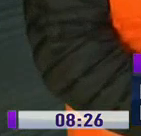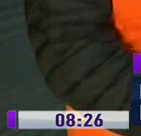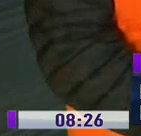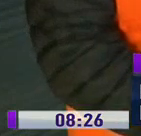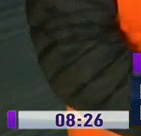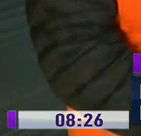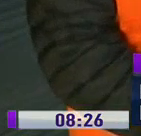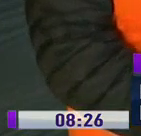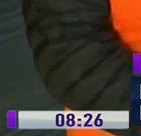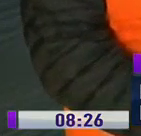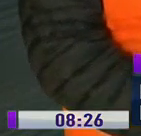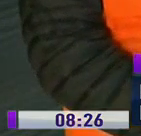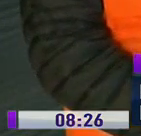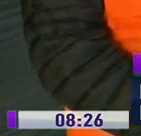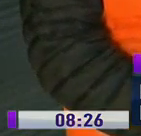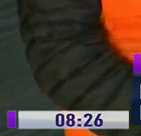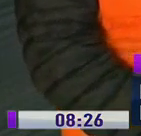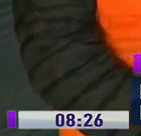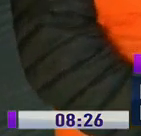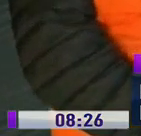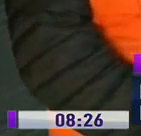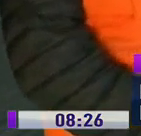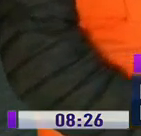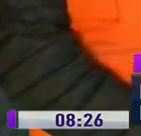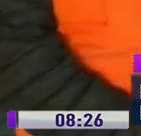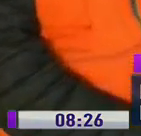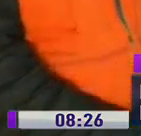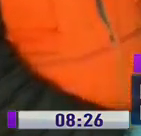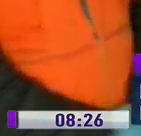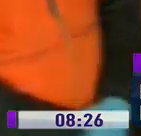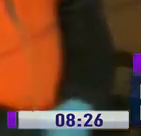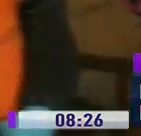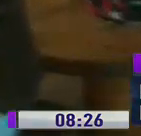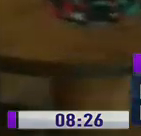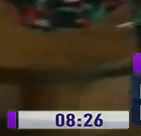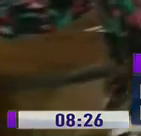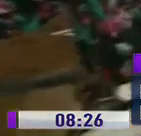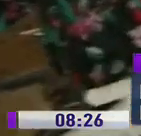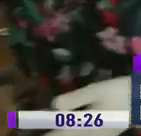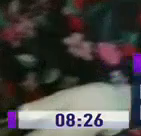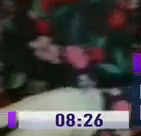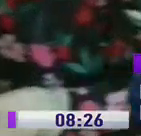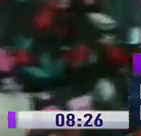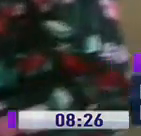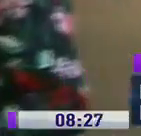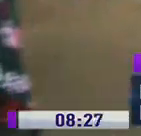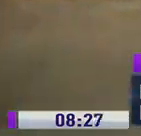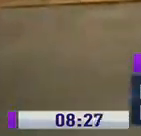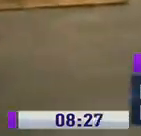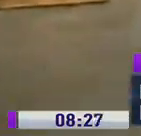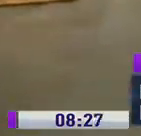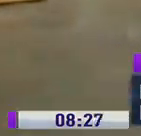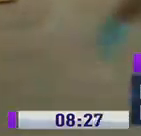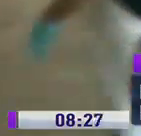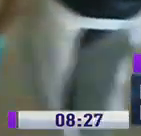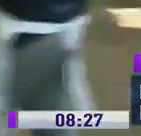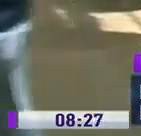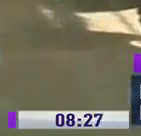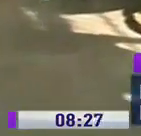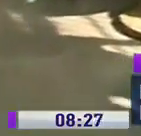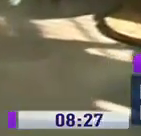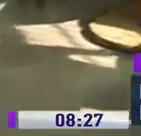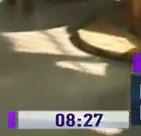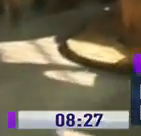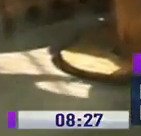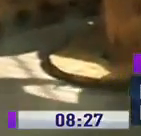representante legal de la Fundación Remar. Llevamos trabajando aquí en el Ecuador 25 años. Y bueno, lo que estamos haciendo ahora mismo, pues en vista de